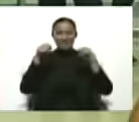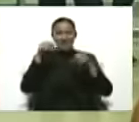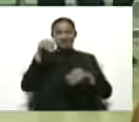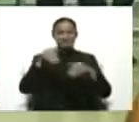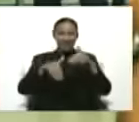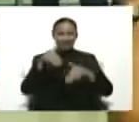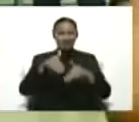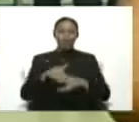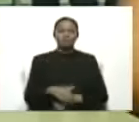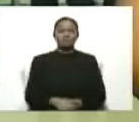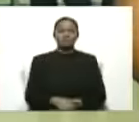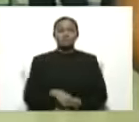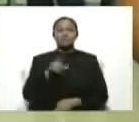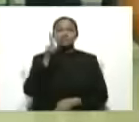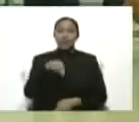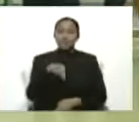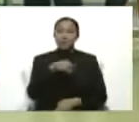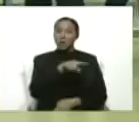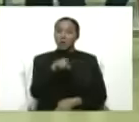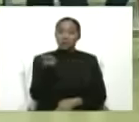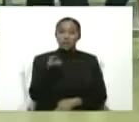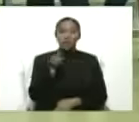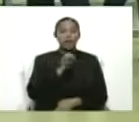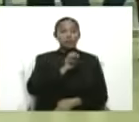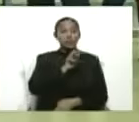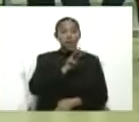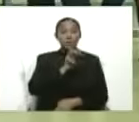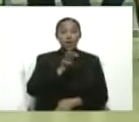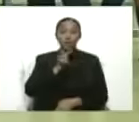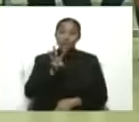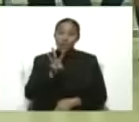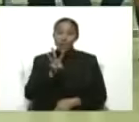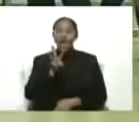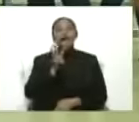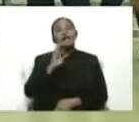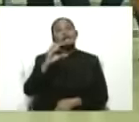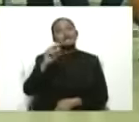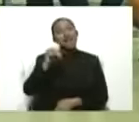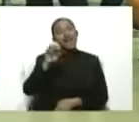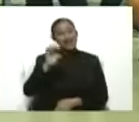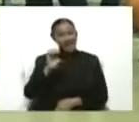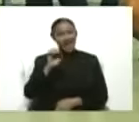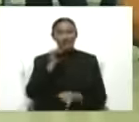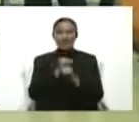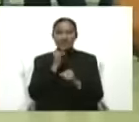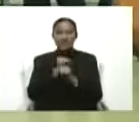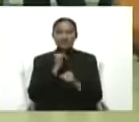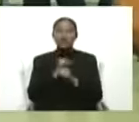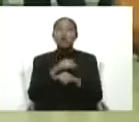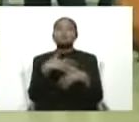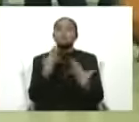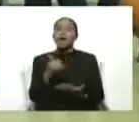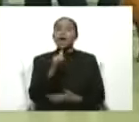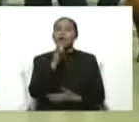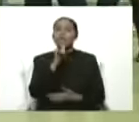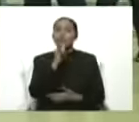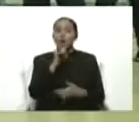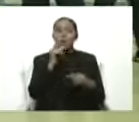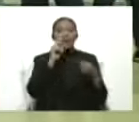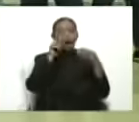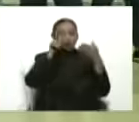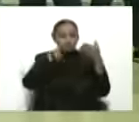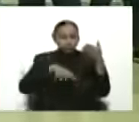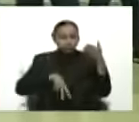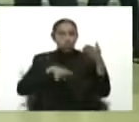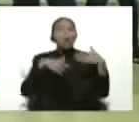a través de la página web, ¿no?, se informa cuál es el centro de votación para